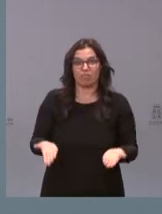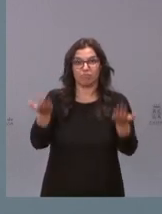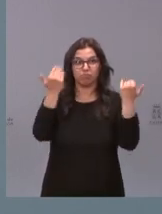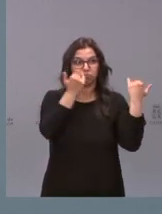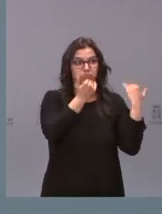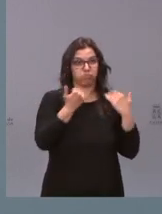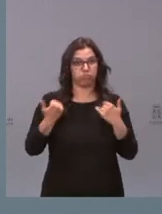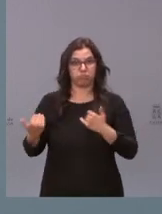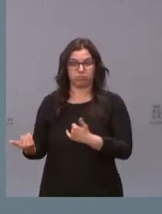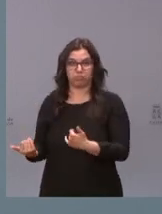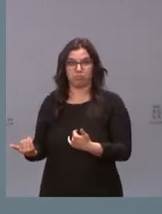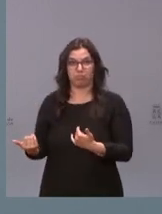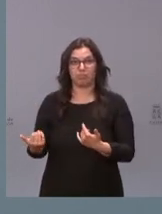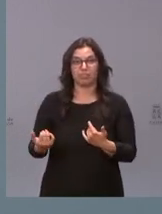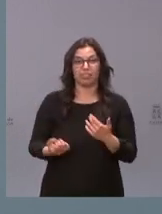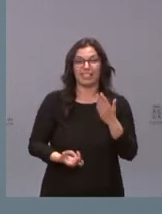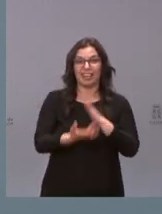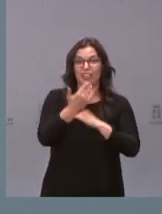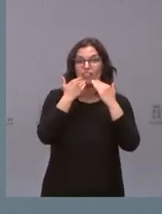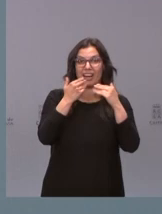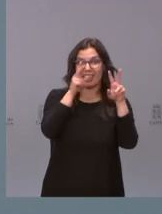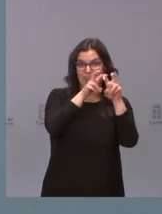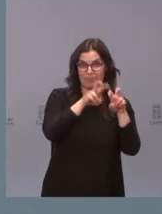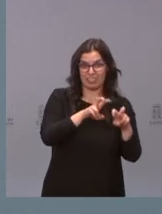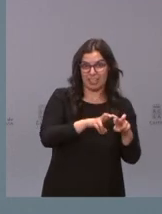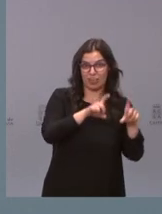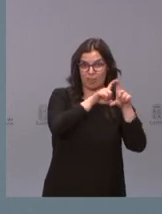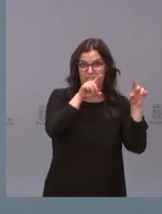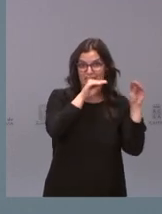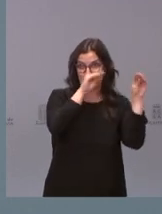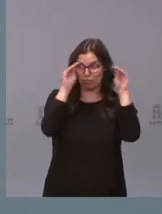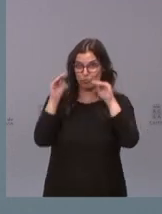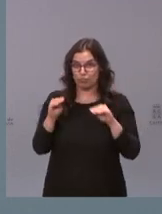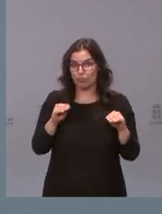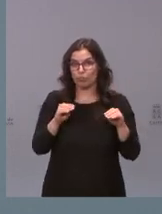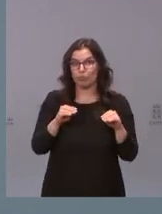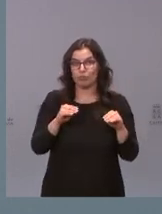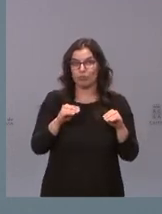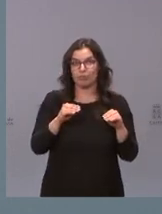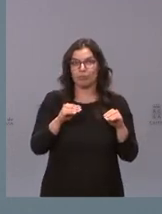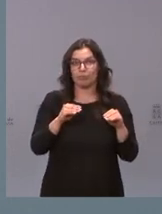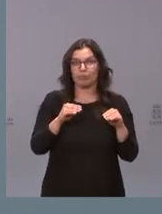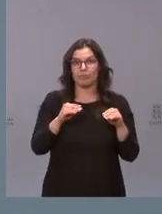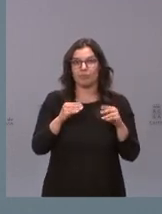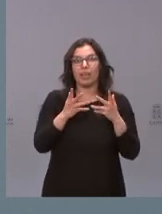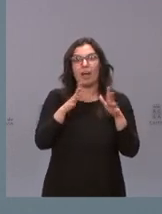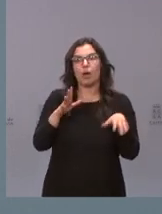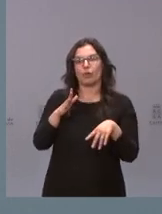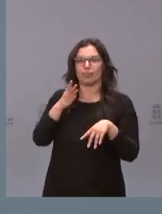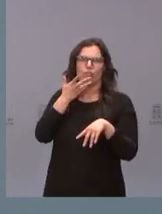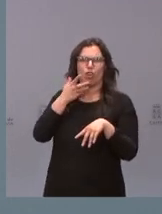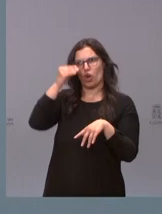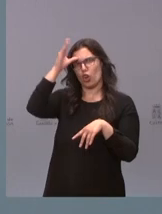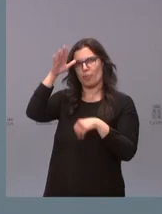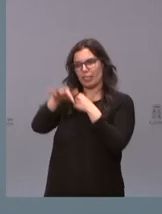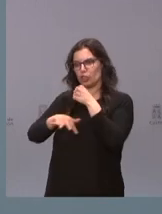sido generados gracias a la investigación de la industria farmacéutica aunque se apoyen en conocimiento básico que de hecho lo hacen